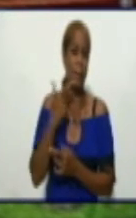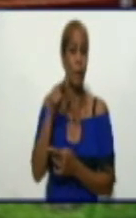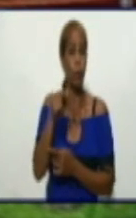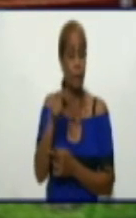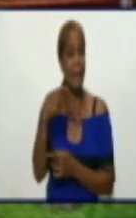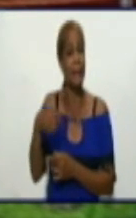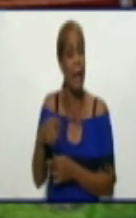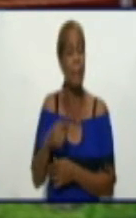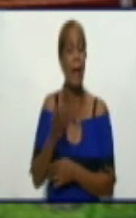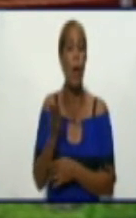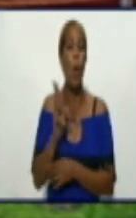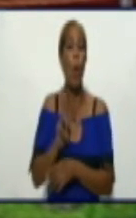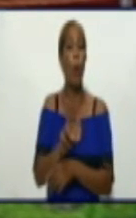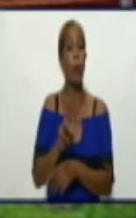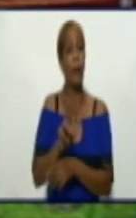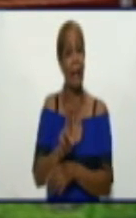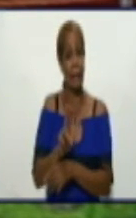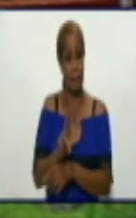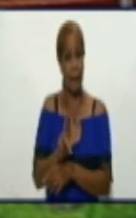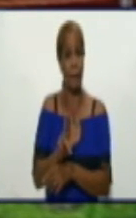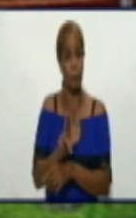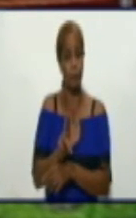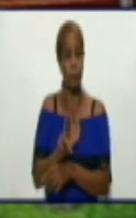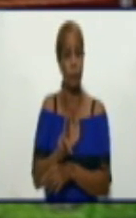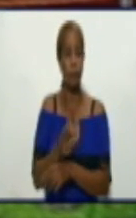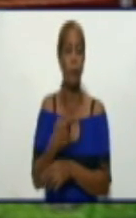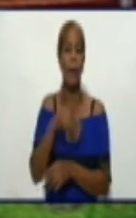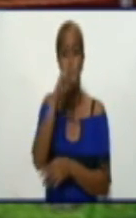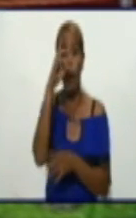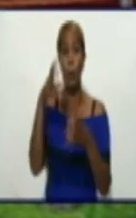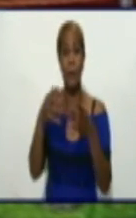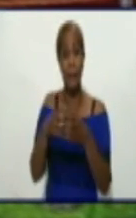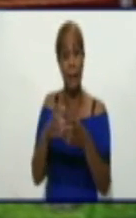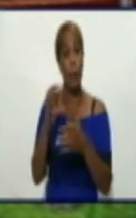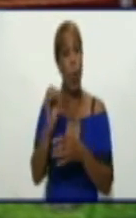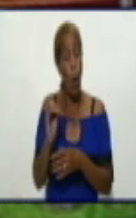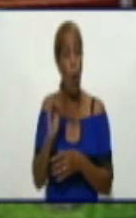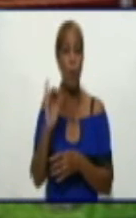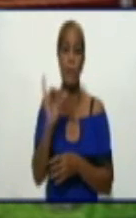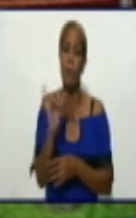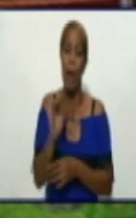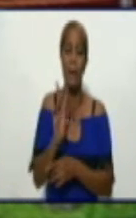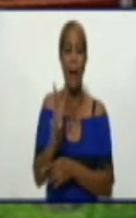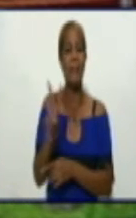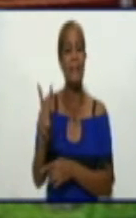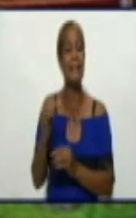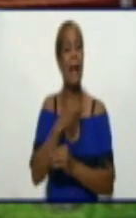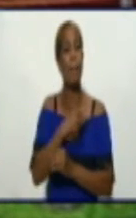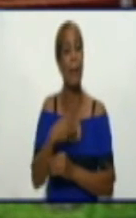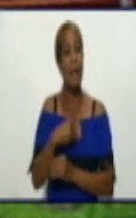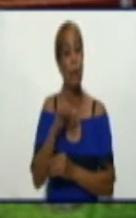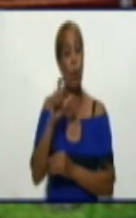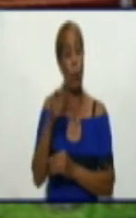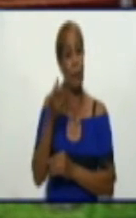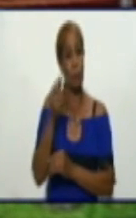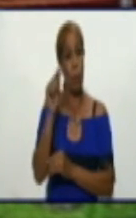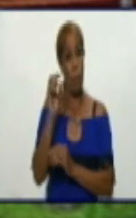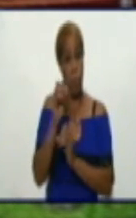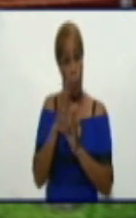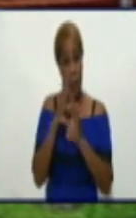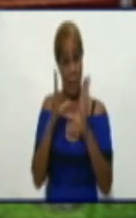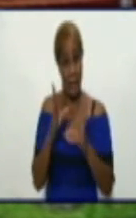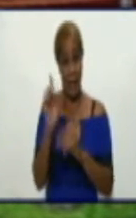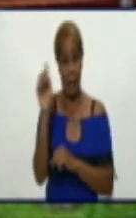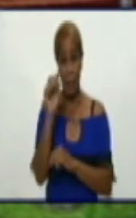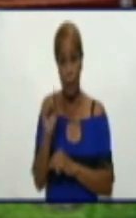pesquisa. Cuando llegue el pesquisador a la vivienda, usted no le puede ocultar ningún dato. No le puede ocultar ninguna sintomatología